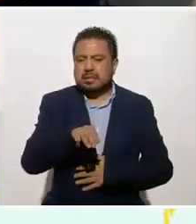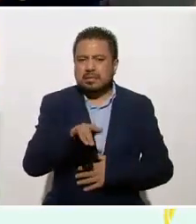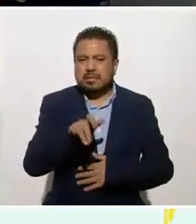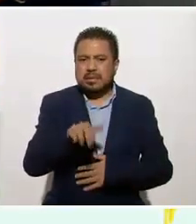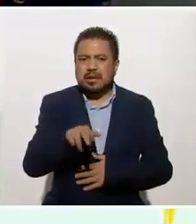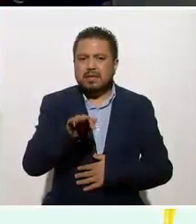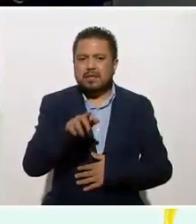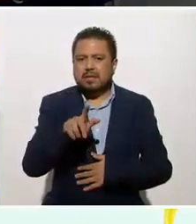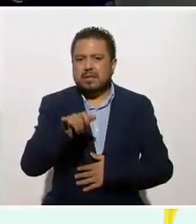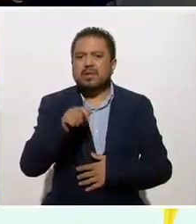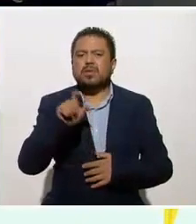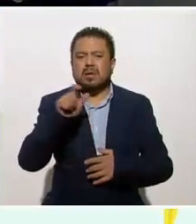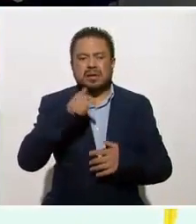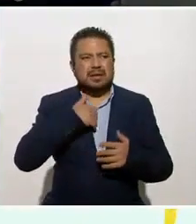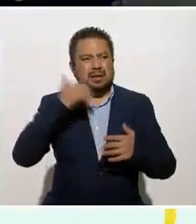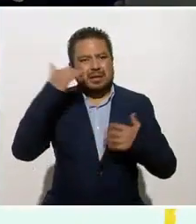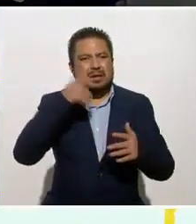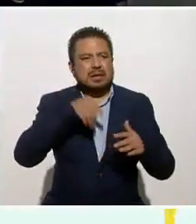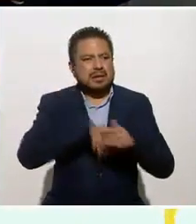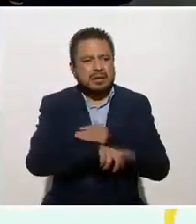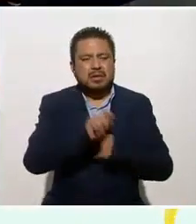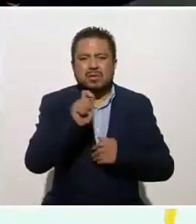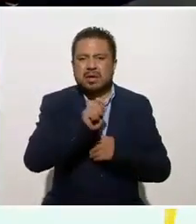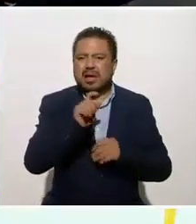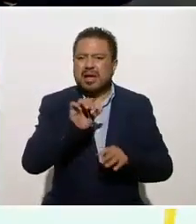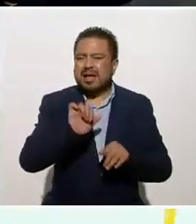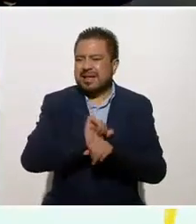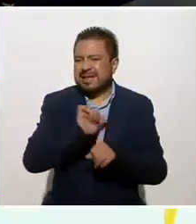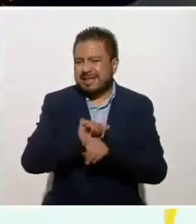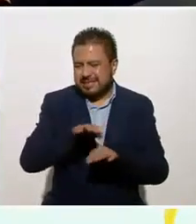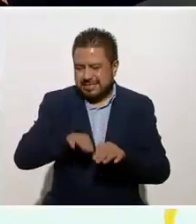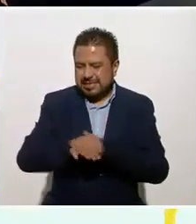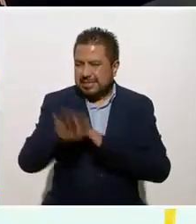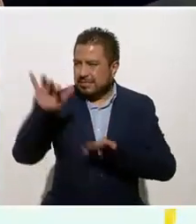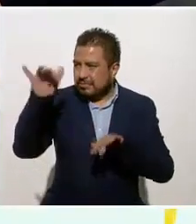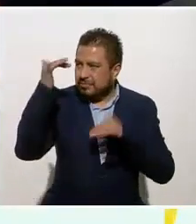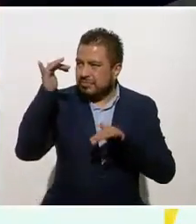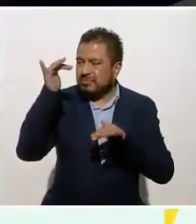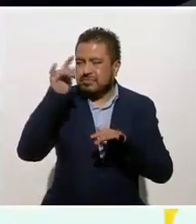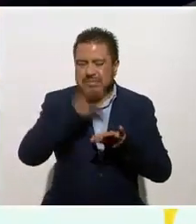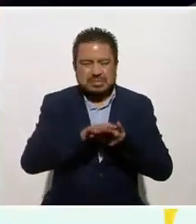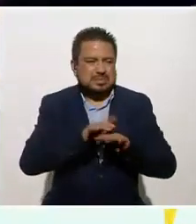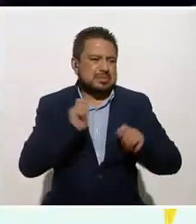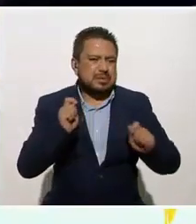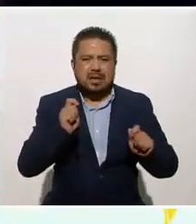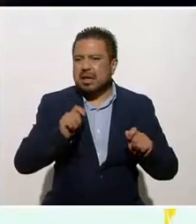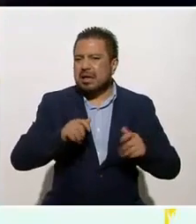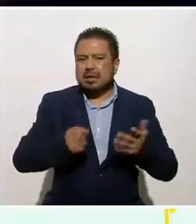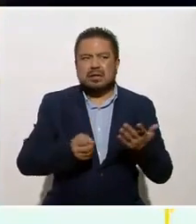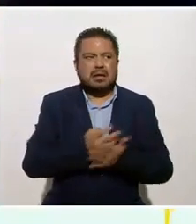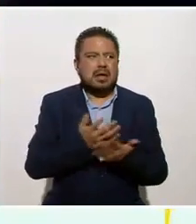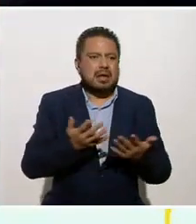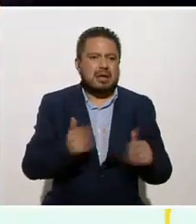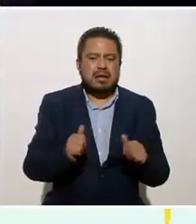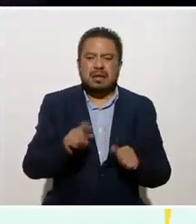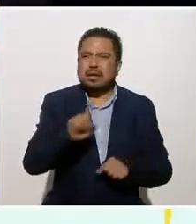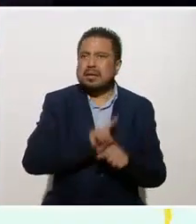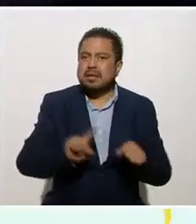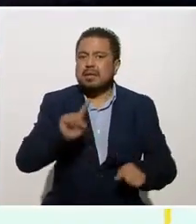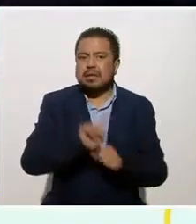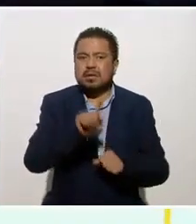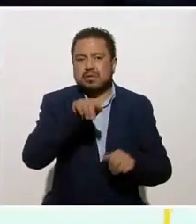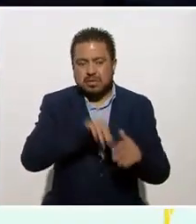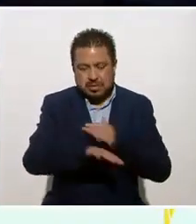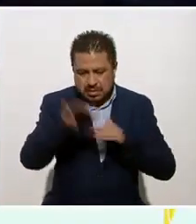baño. A veces te metes a bañar y como los autolavados, ¿no? Entras, te enjabonas, te bañas, te secas y ya saliste. Entonces, el día que tú te